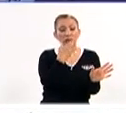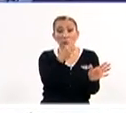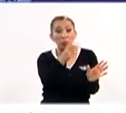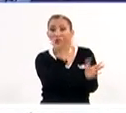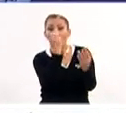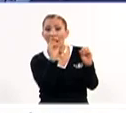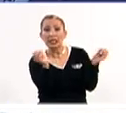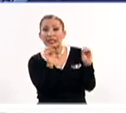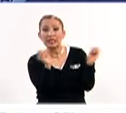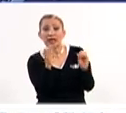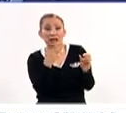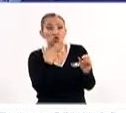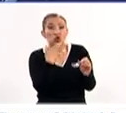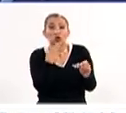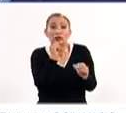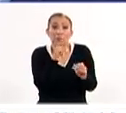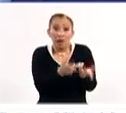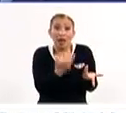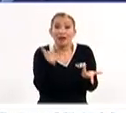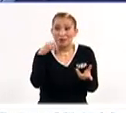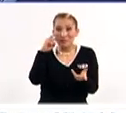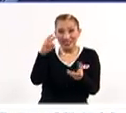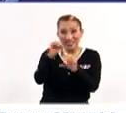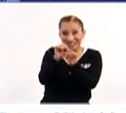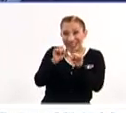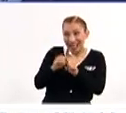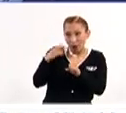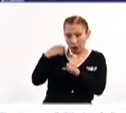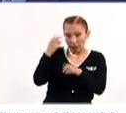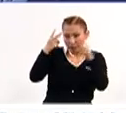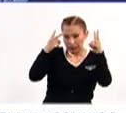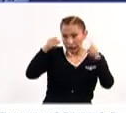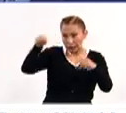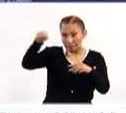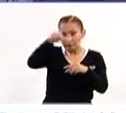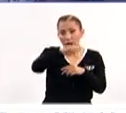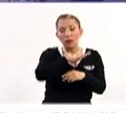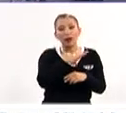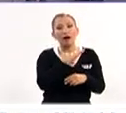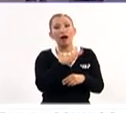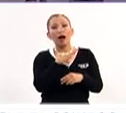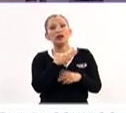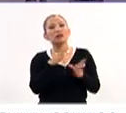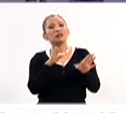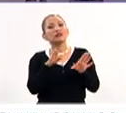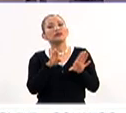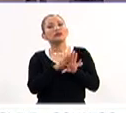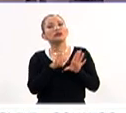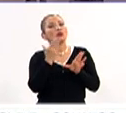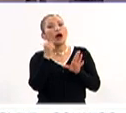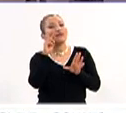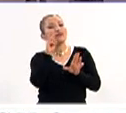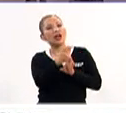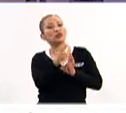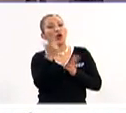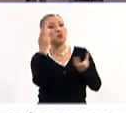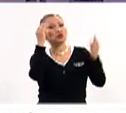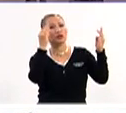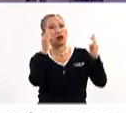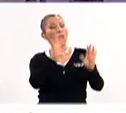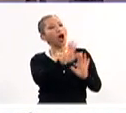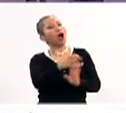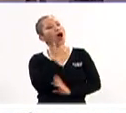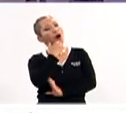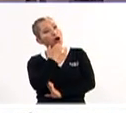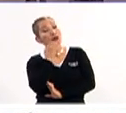totalmente utilitario. Si lo ves en toda la sala, ahorita sí podemos verlo, pero aquí lo ves, es algo que no estás viendo esto en un museo.